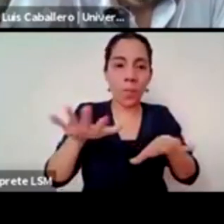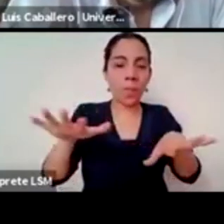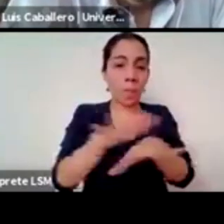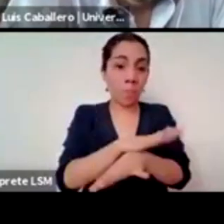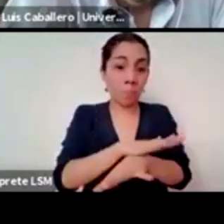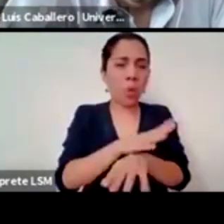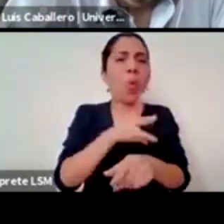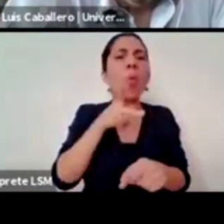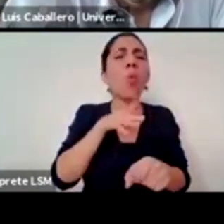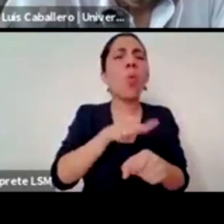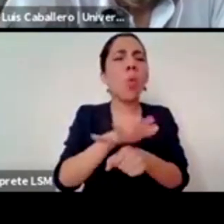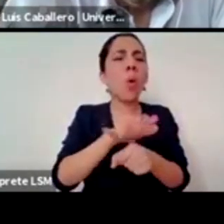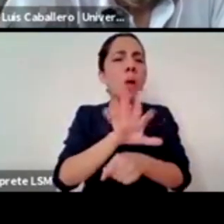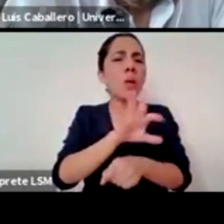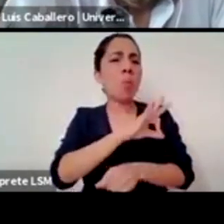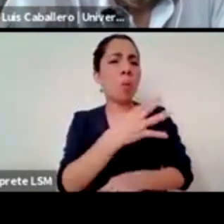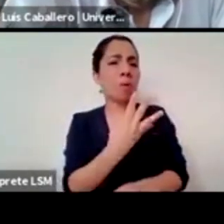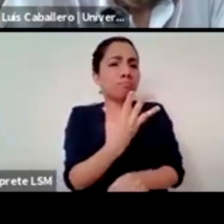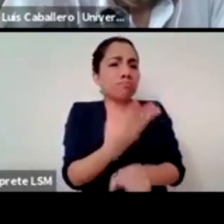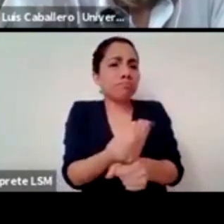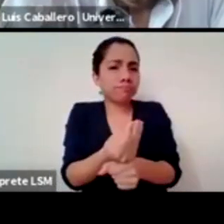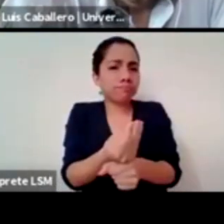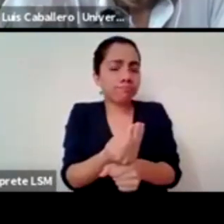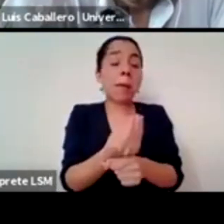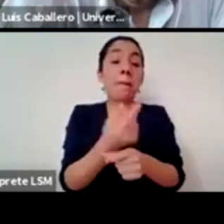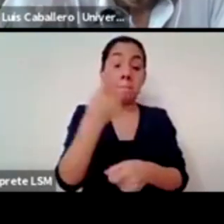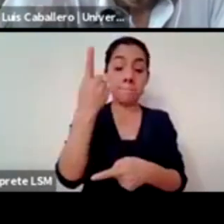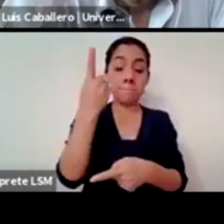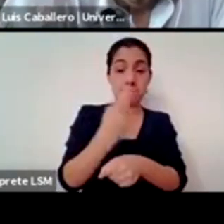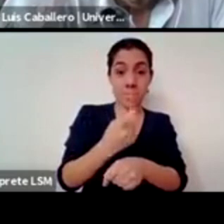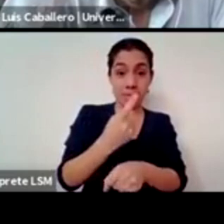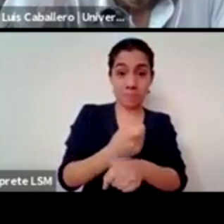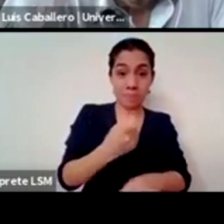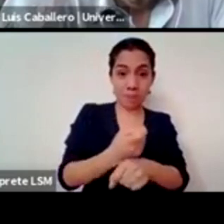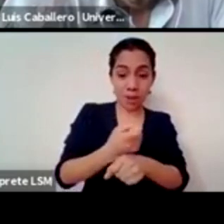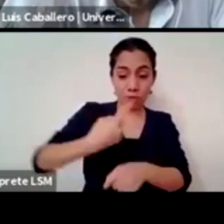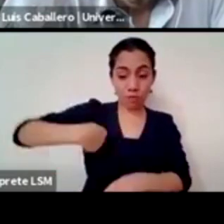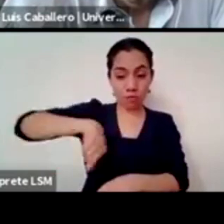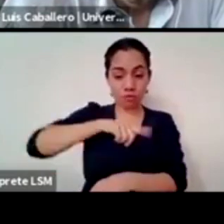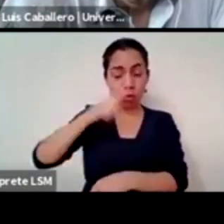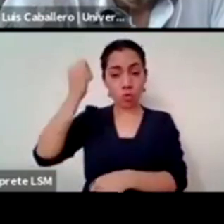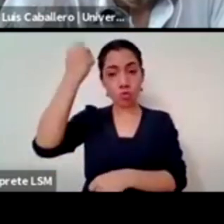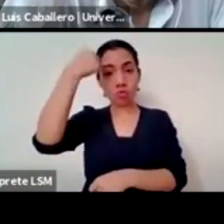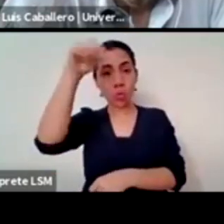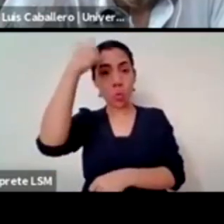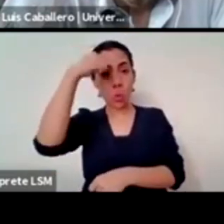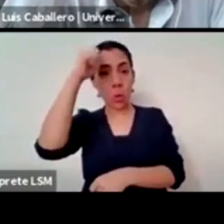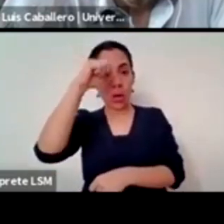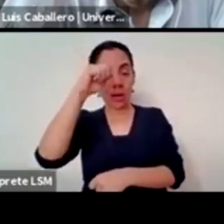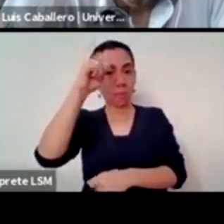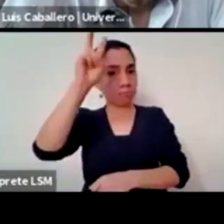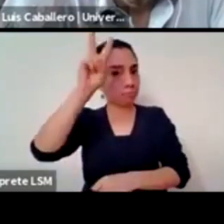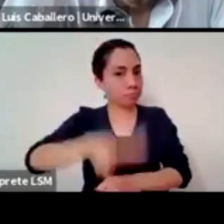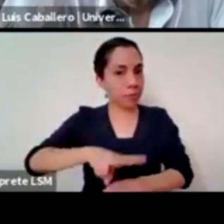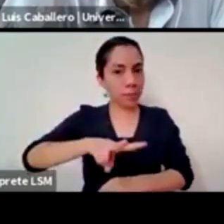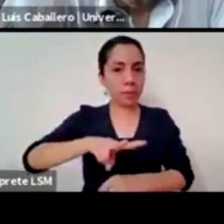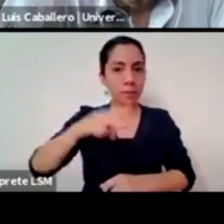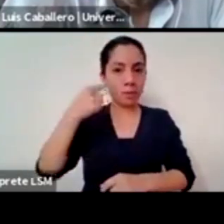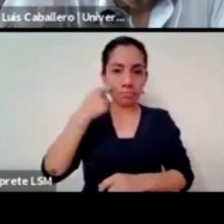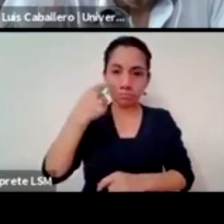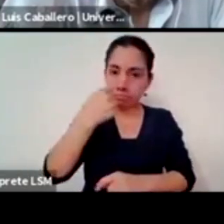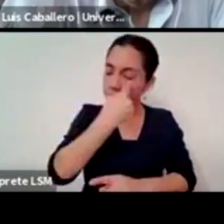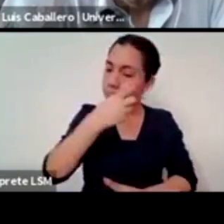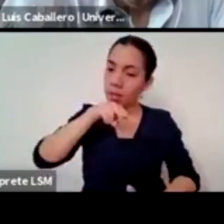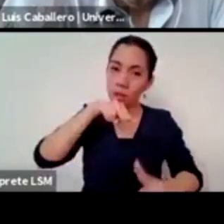pues lo primero elaborar una teoría crítica de las religiones desde la perspectiva